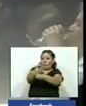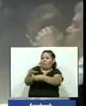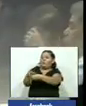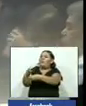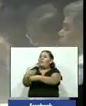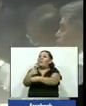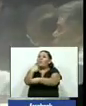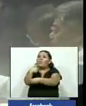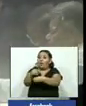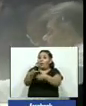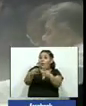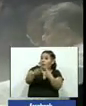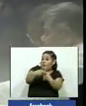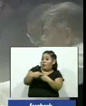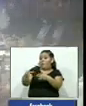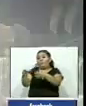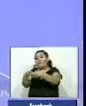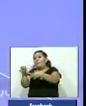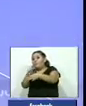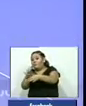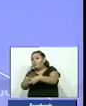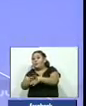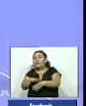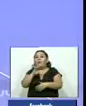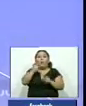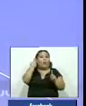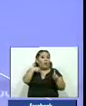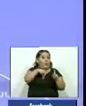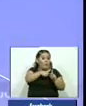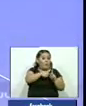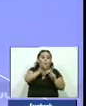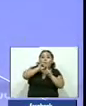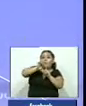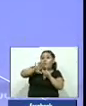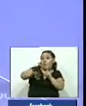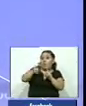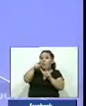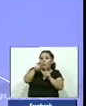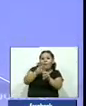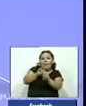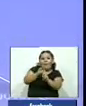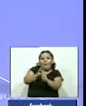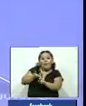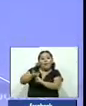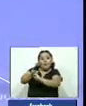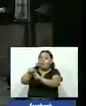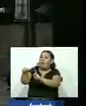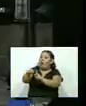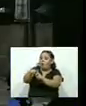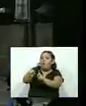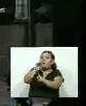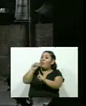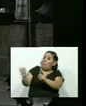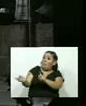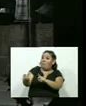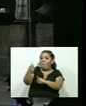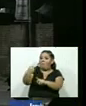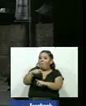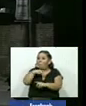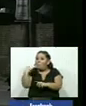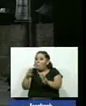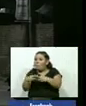específicamente ARENA y el FMLN Según Marroquín líderes de estos institutos políticos fueron quienes ordenaron a miembros de pandillas